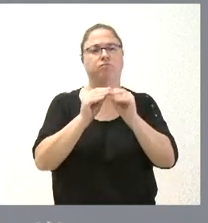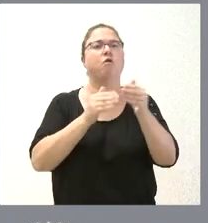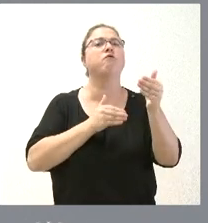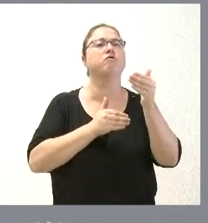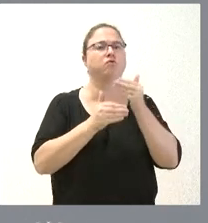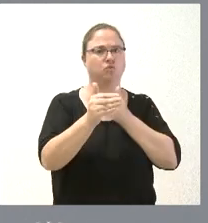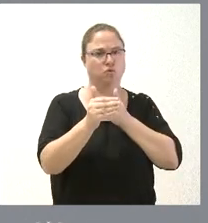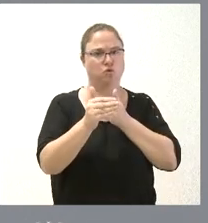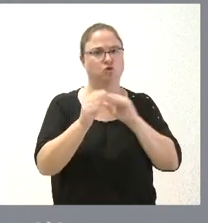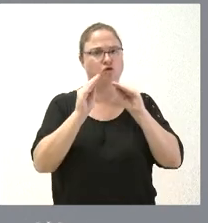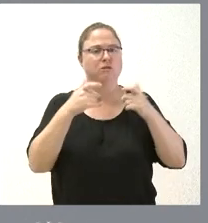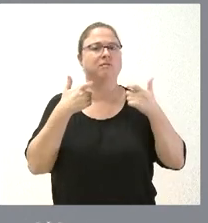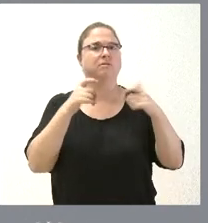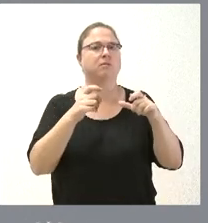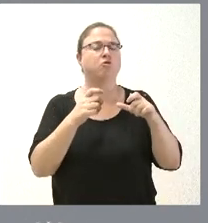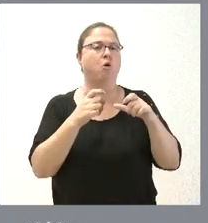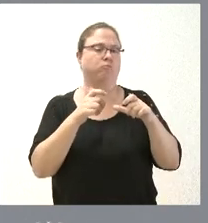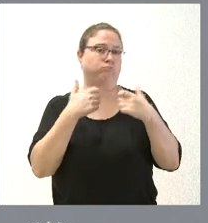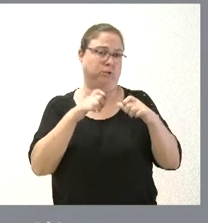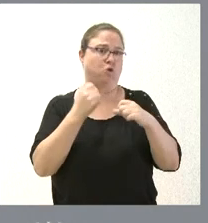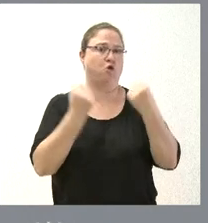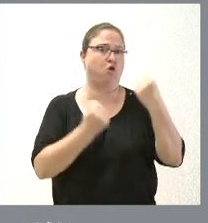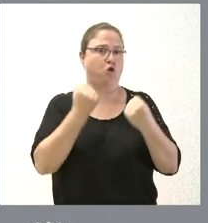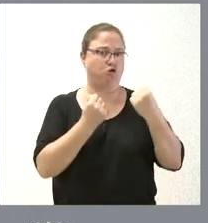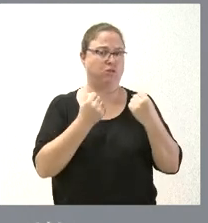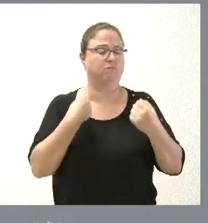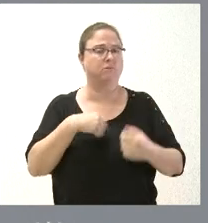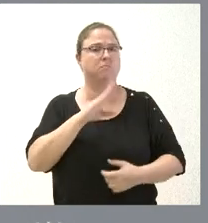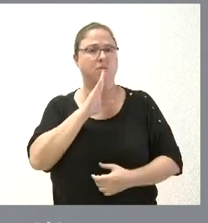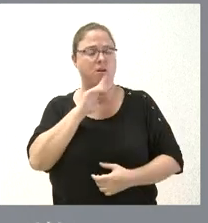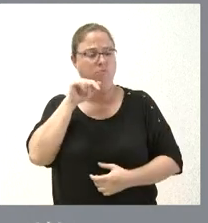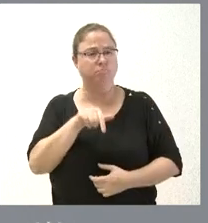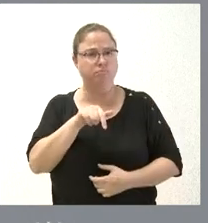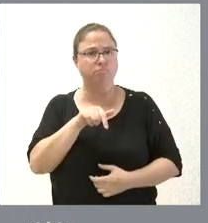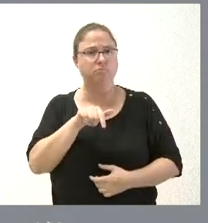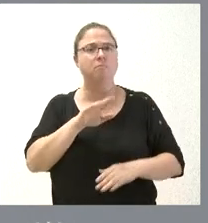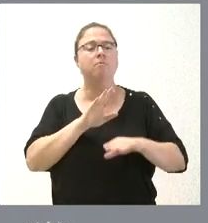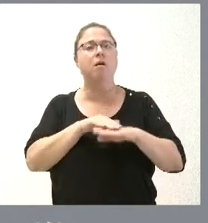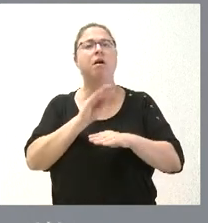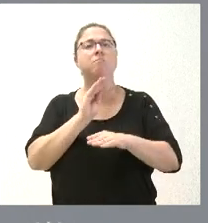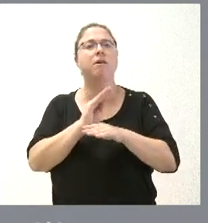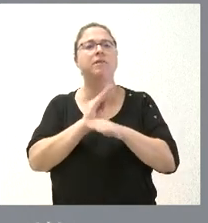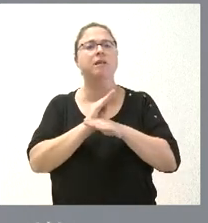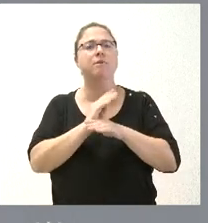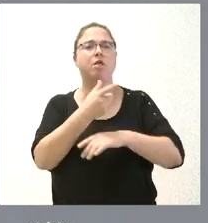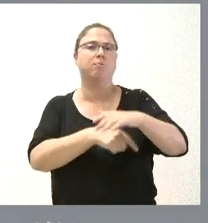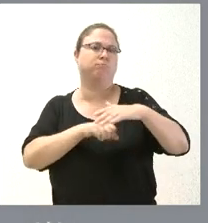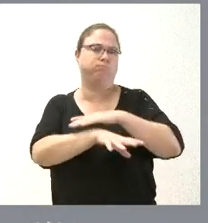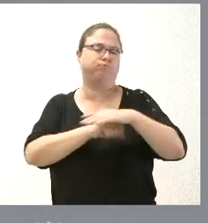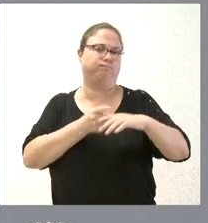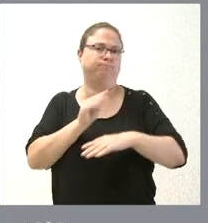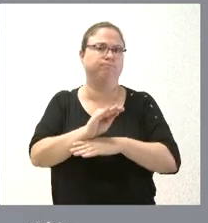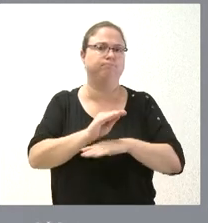del sector del automóvil en Europa tal y como lo concebimos hoy y para el mantenimiento de las inversiones en relación